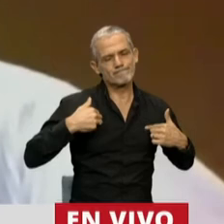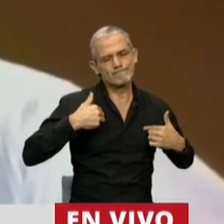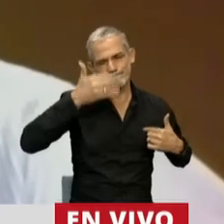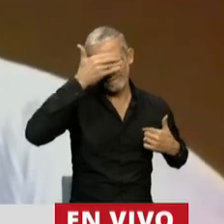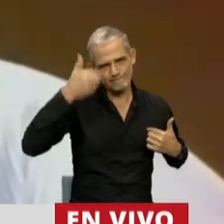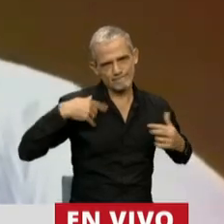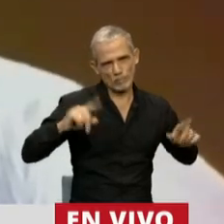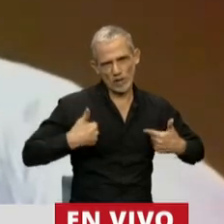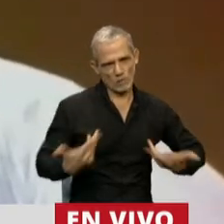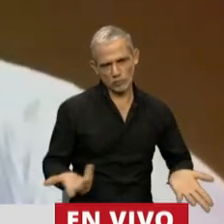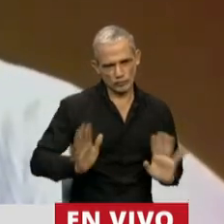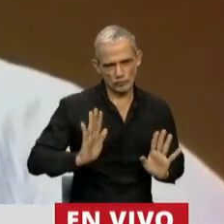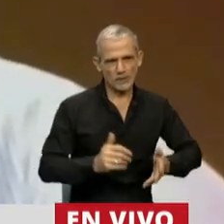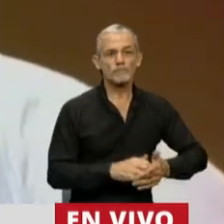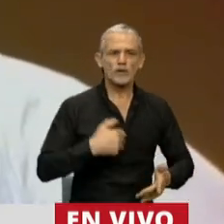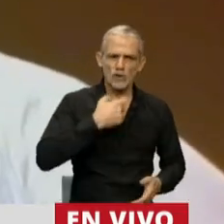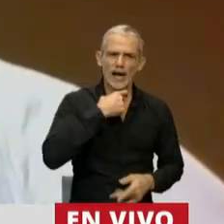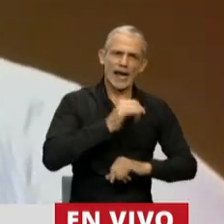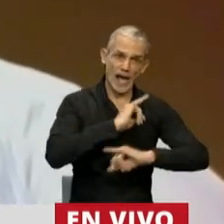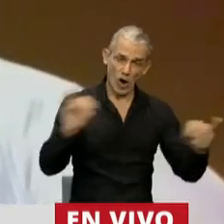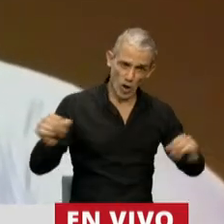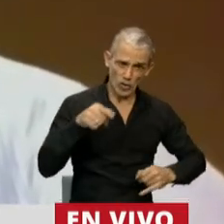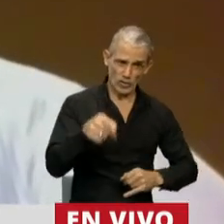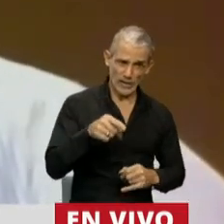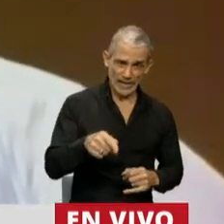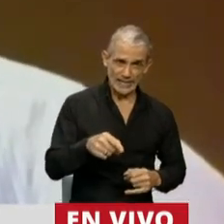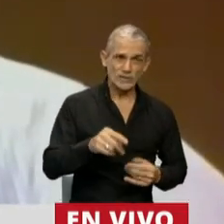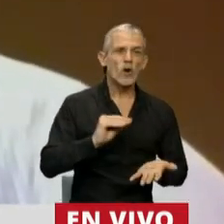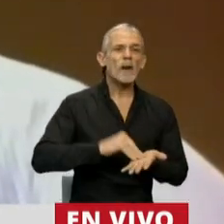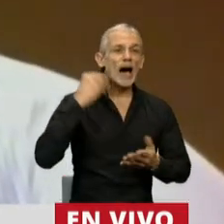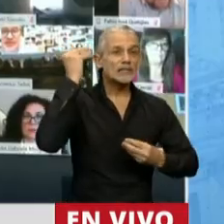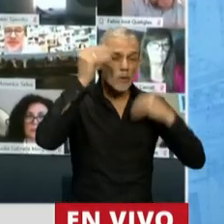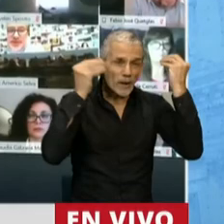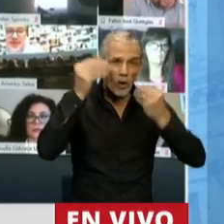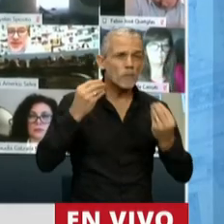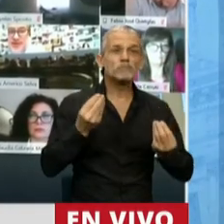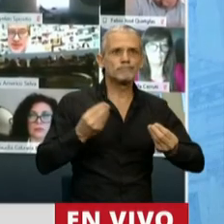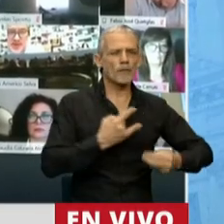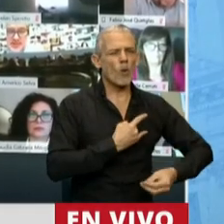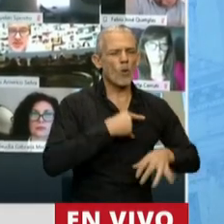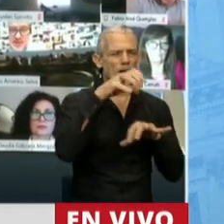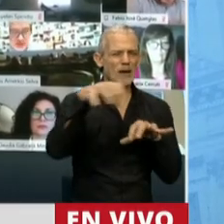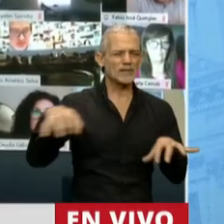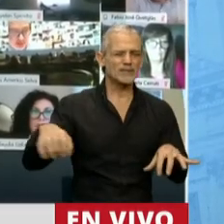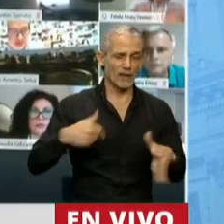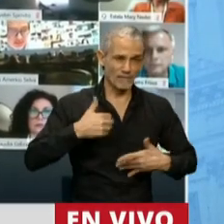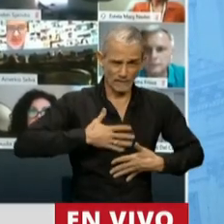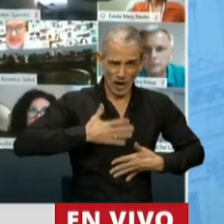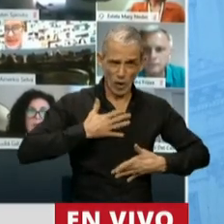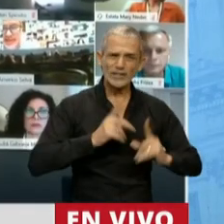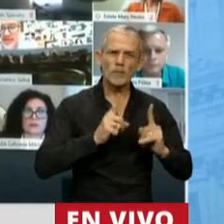otro problema. Así que quería manifestar eso, y bueno, la preocupación por la universidad, y celebro que se aplique